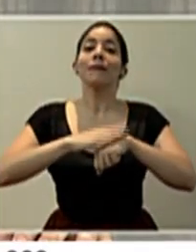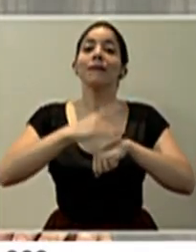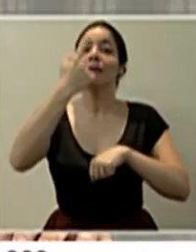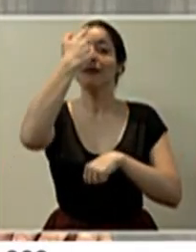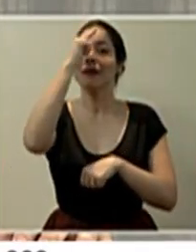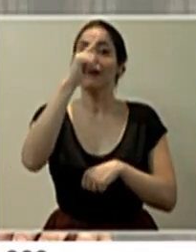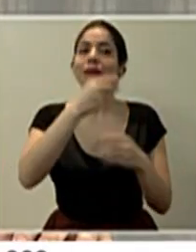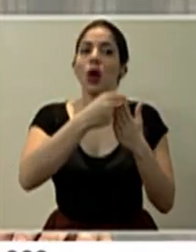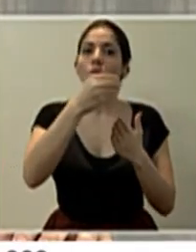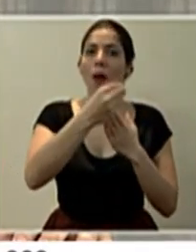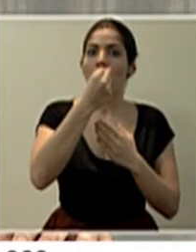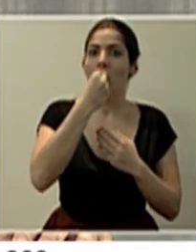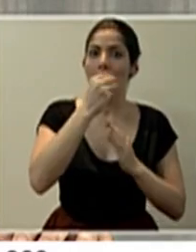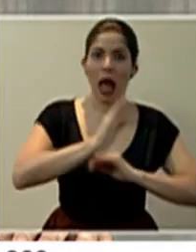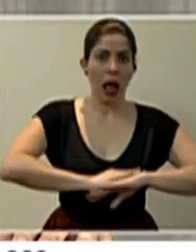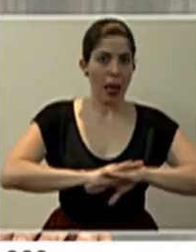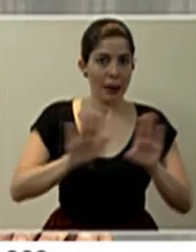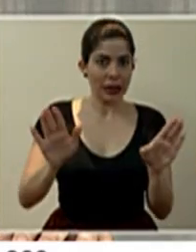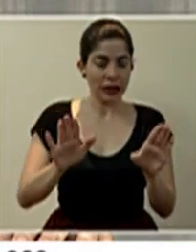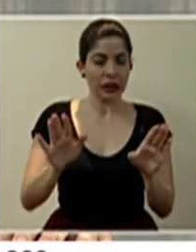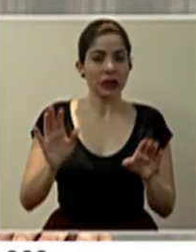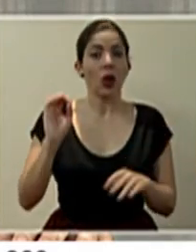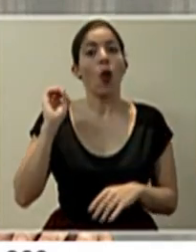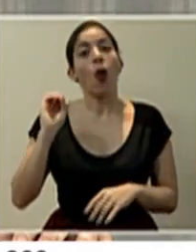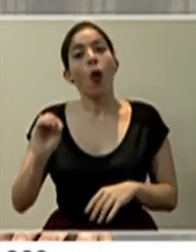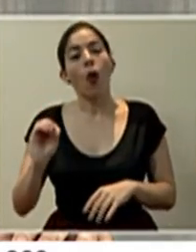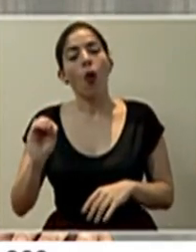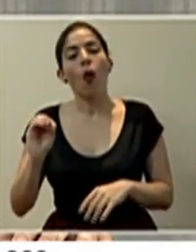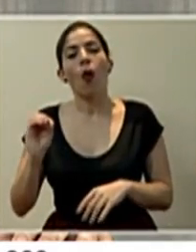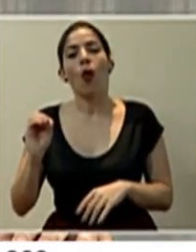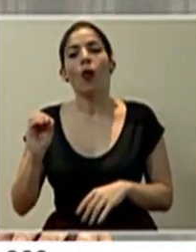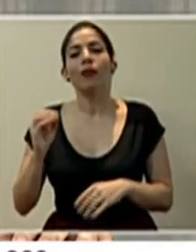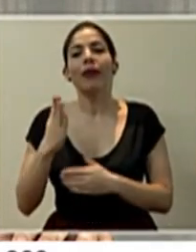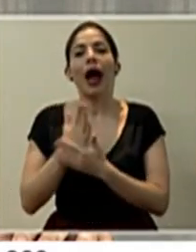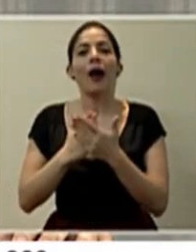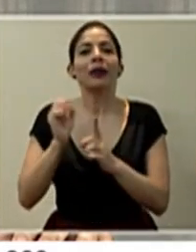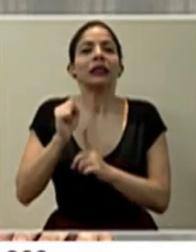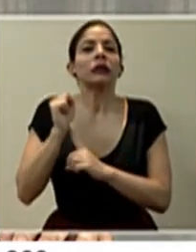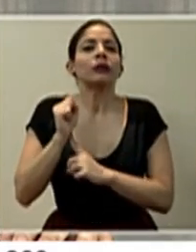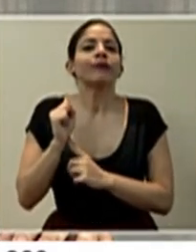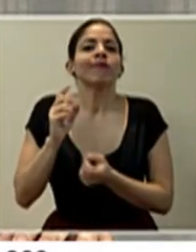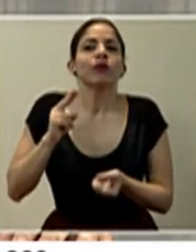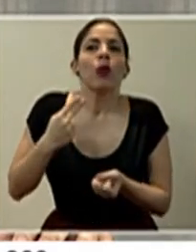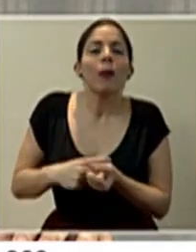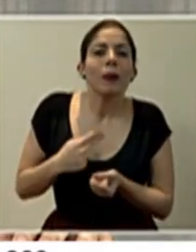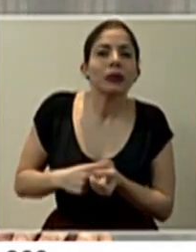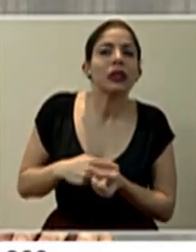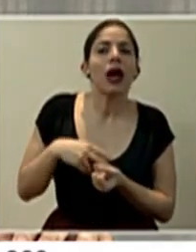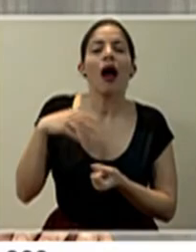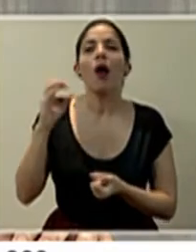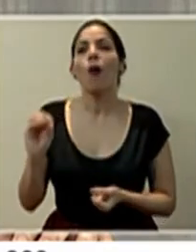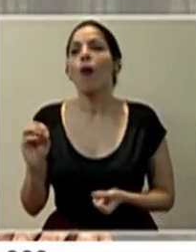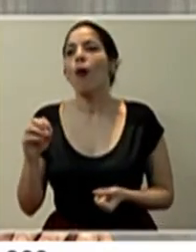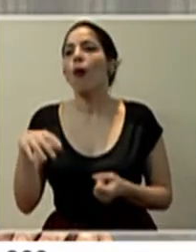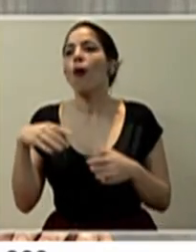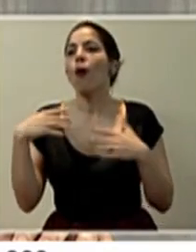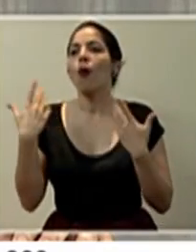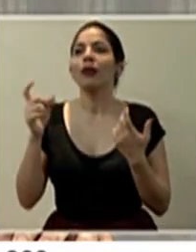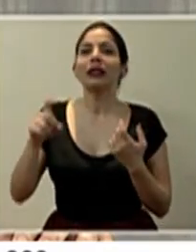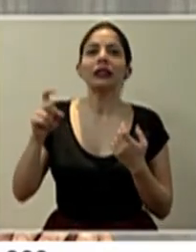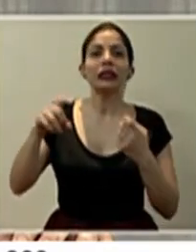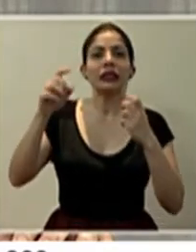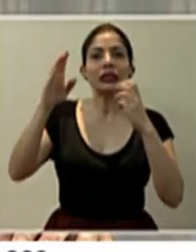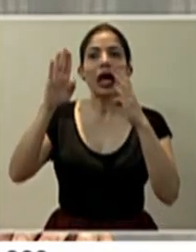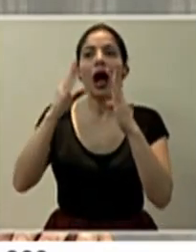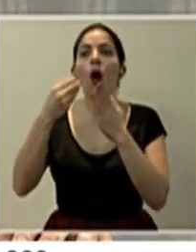y para el tema de alguna situación médica o de atención